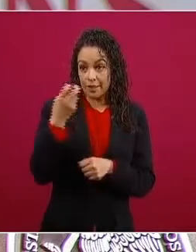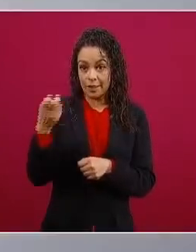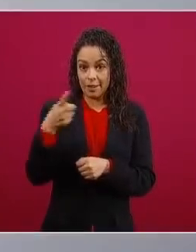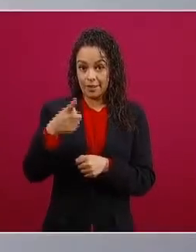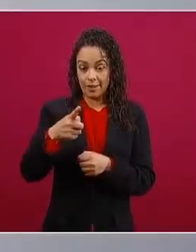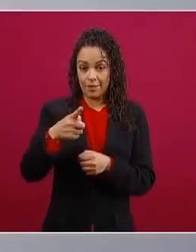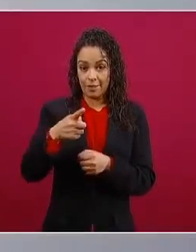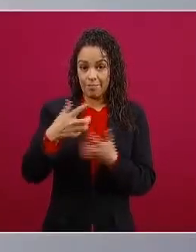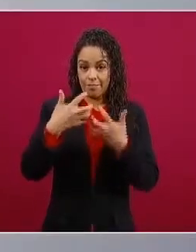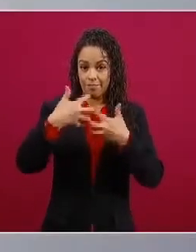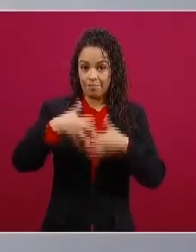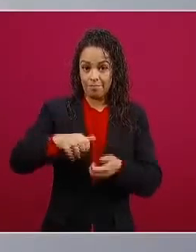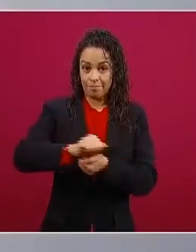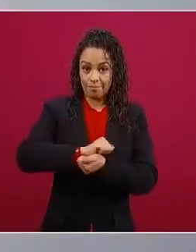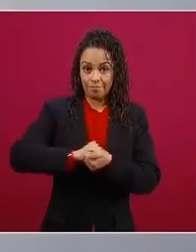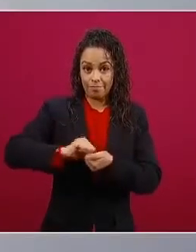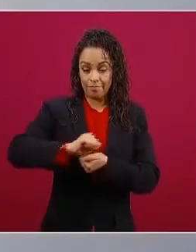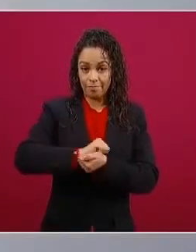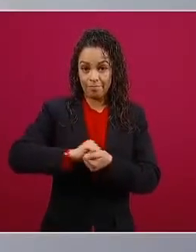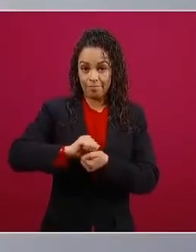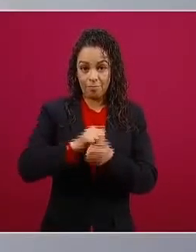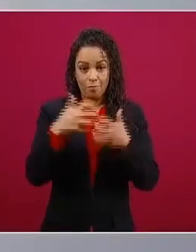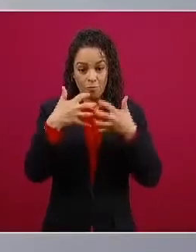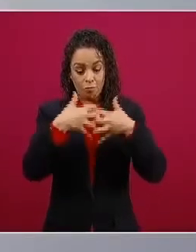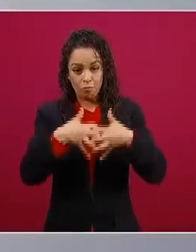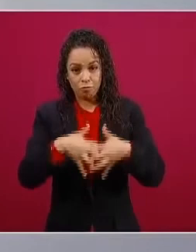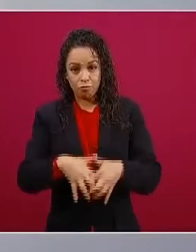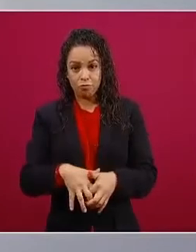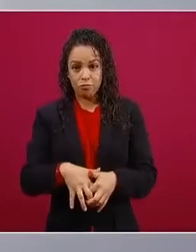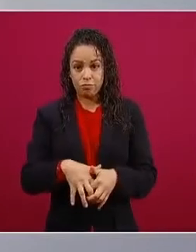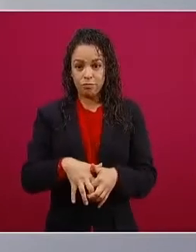800 mil barriles de crudo.